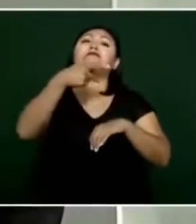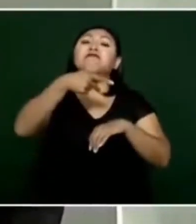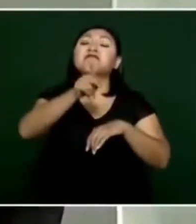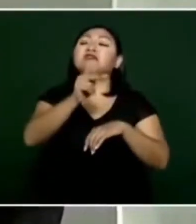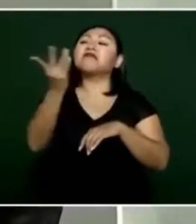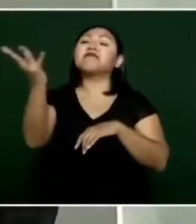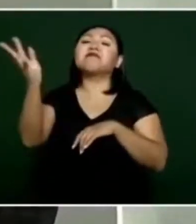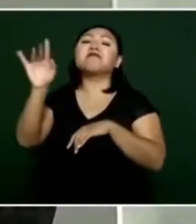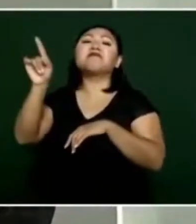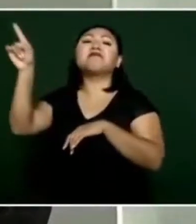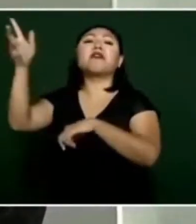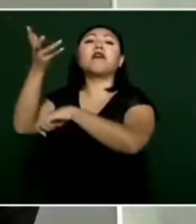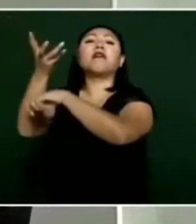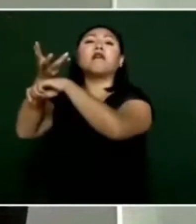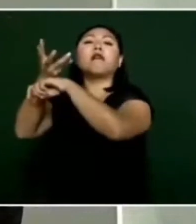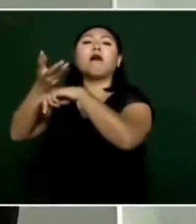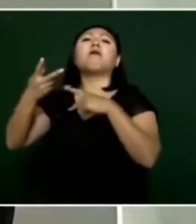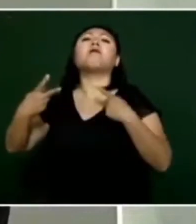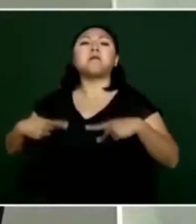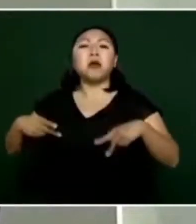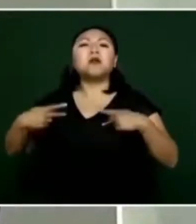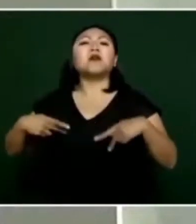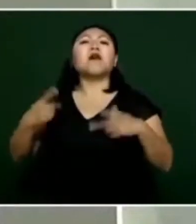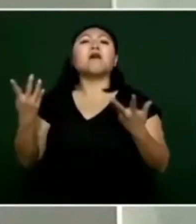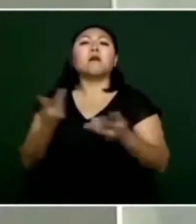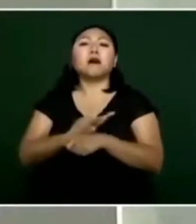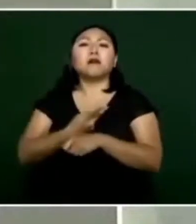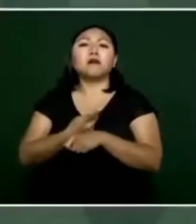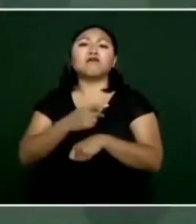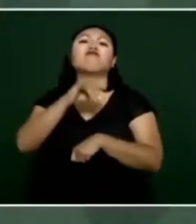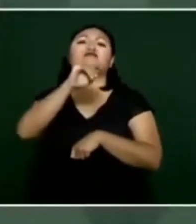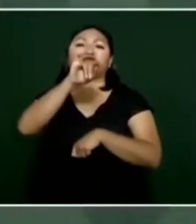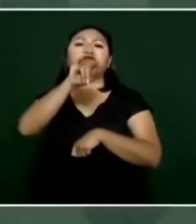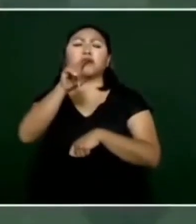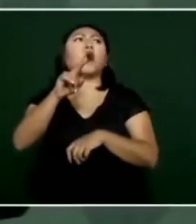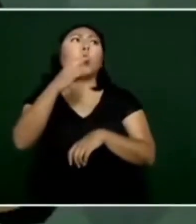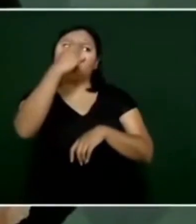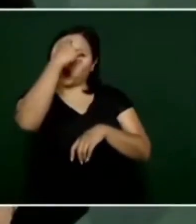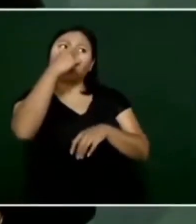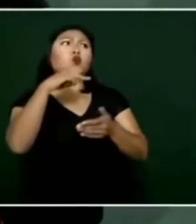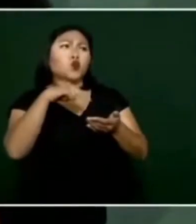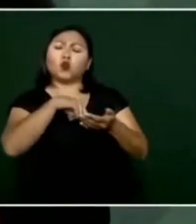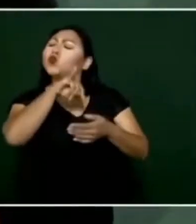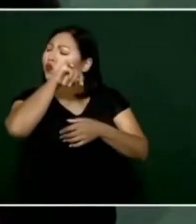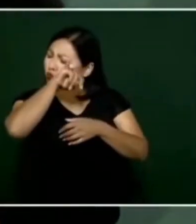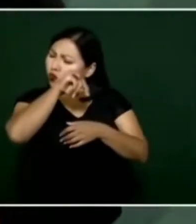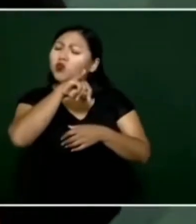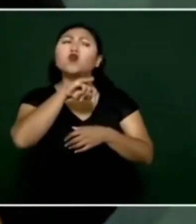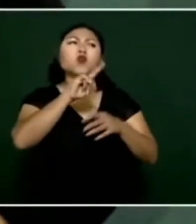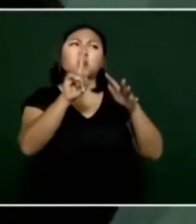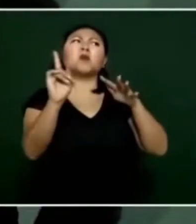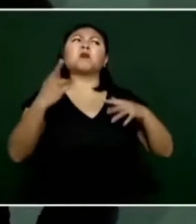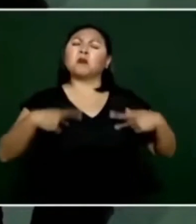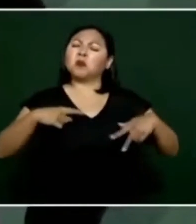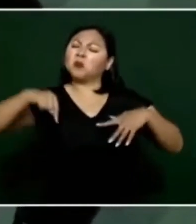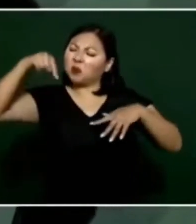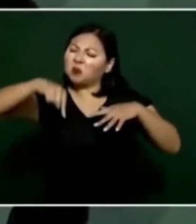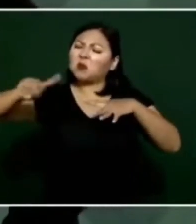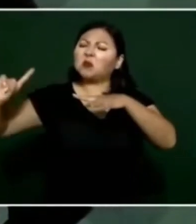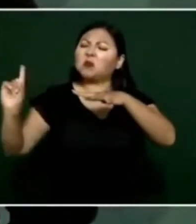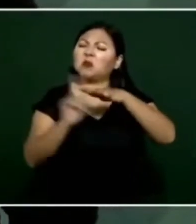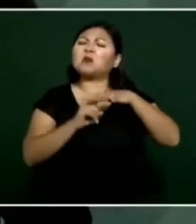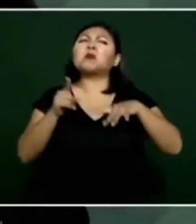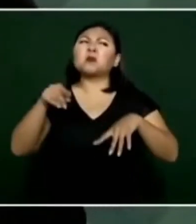están dale y dale y dale con lo mismo ya conocemos la técnica